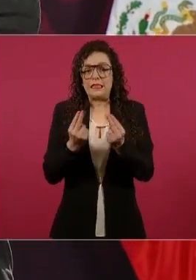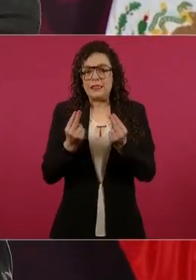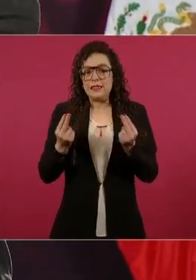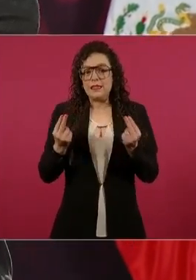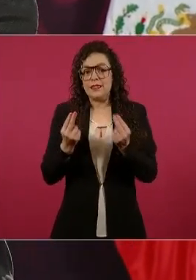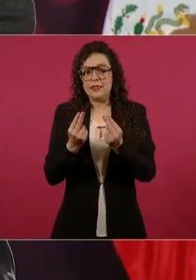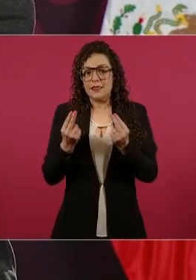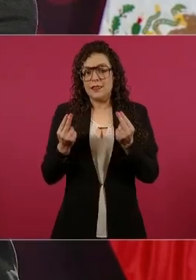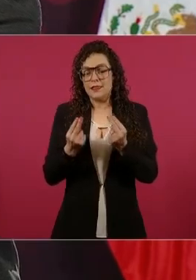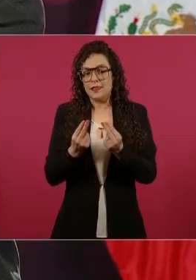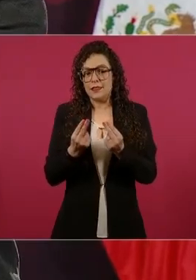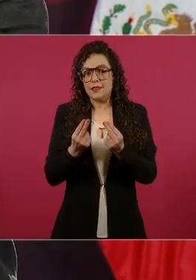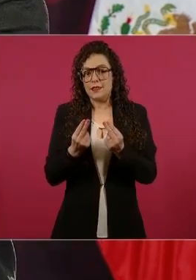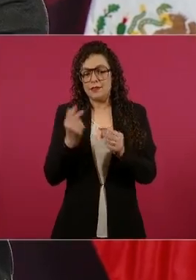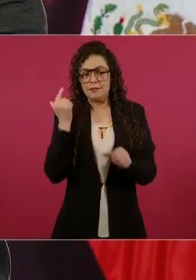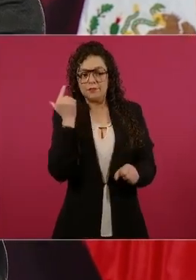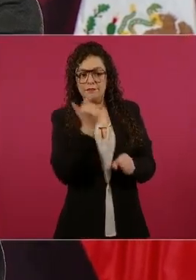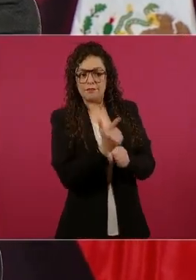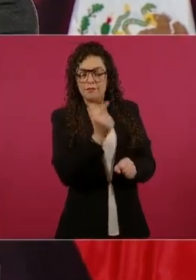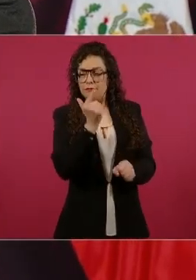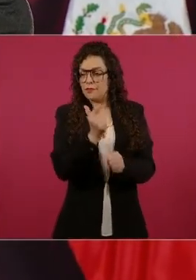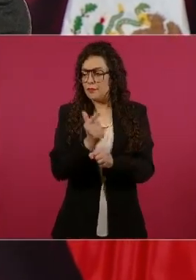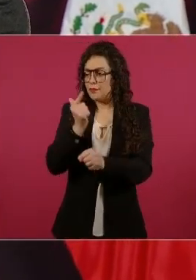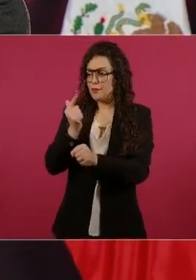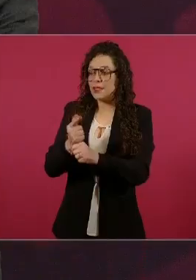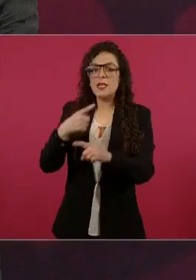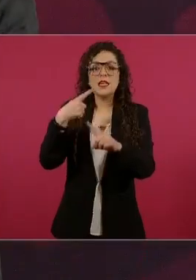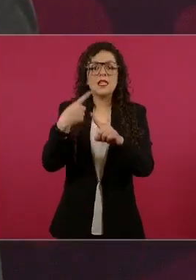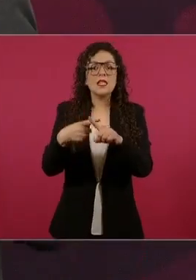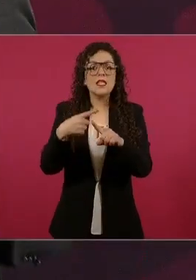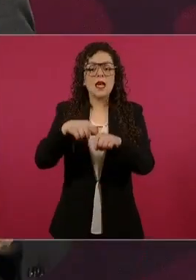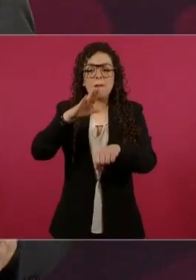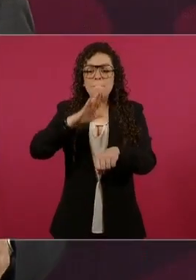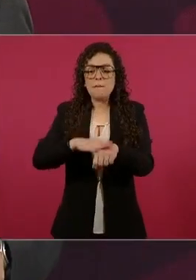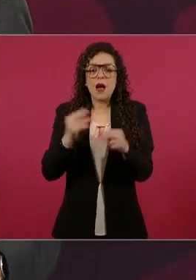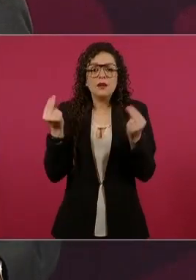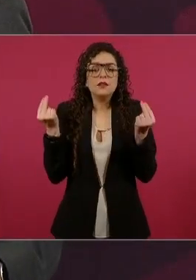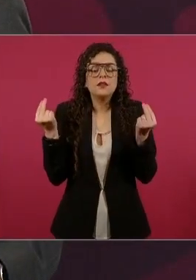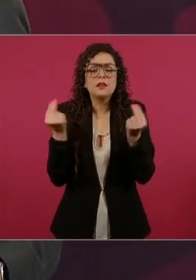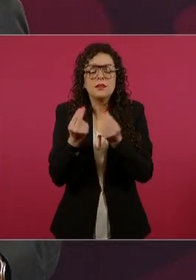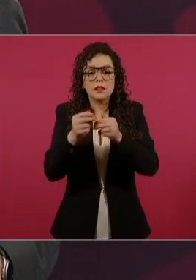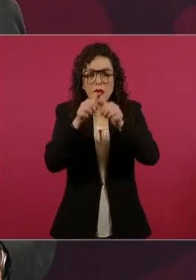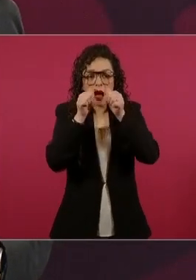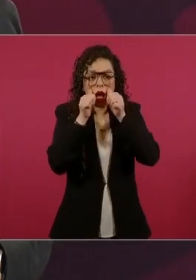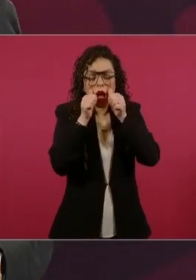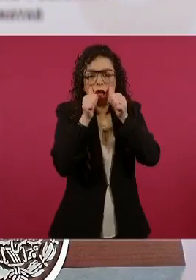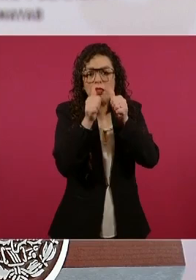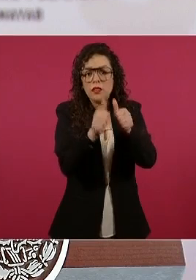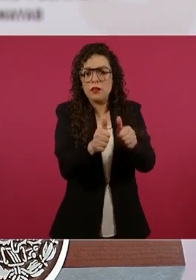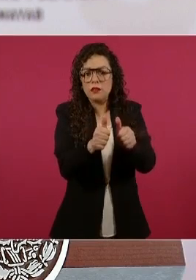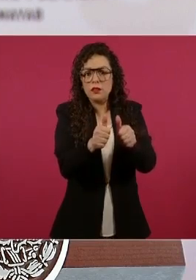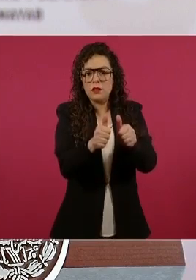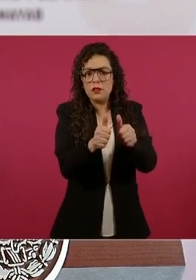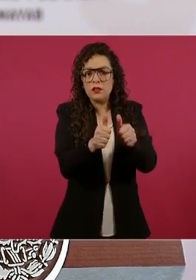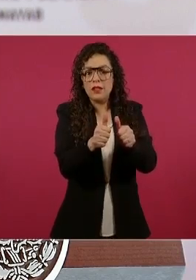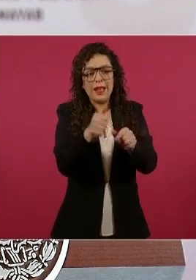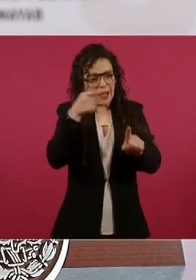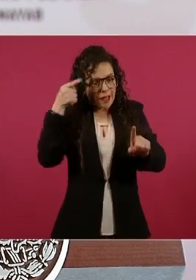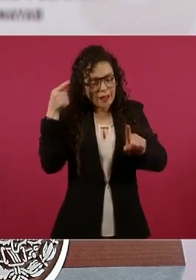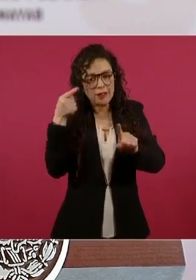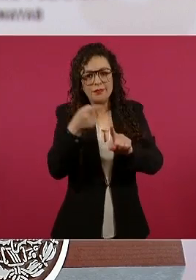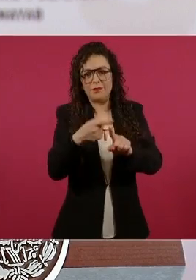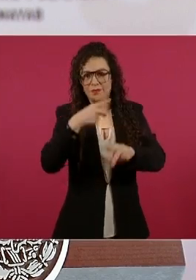los más necesitados, a los más vulnerables, atender a los